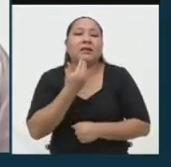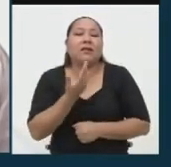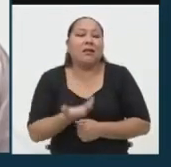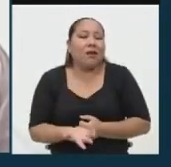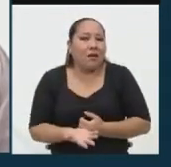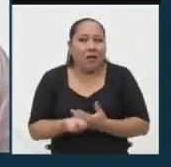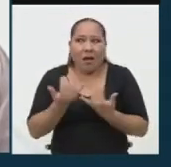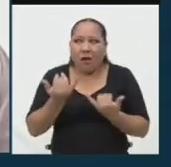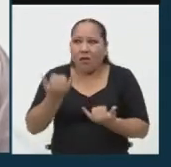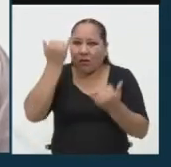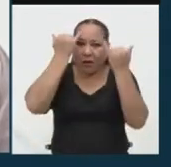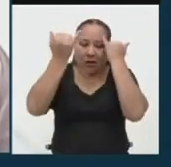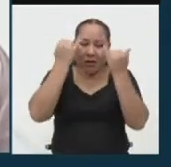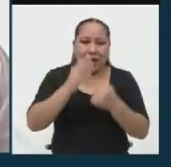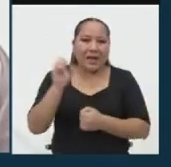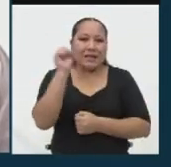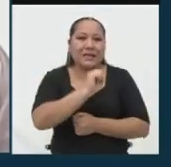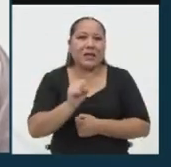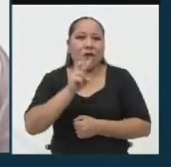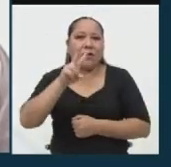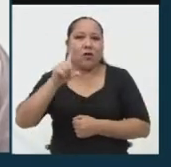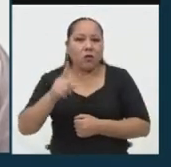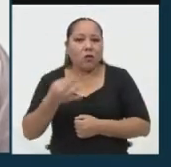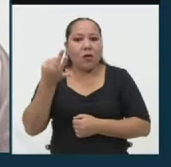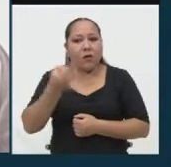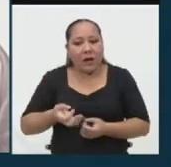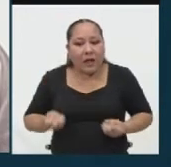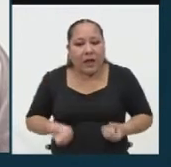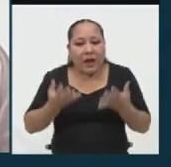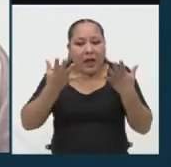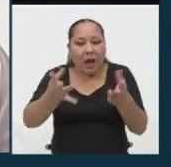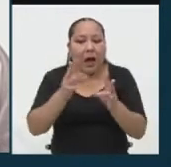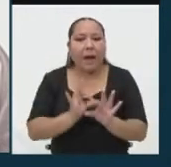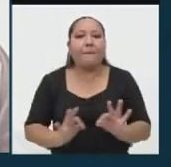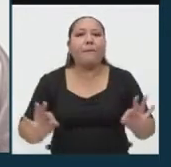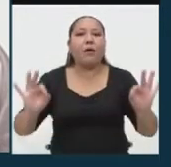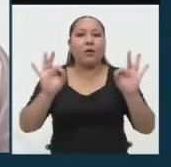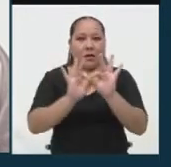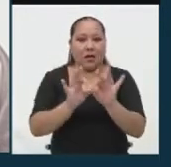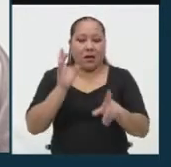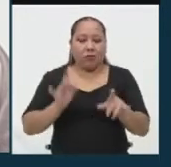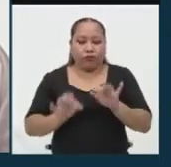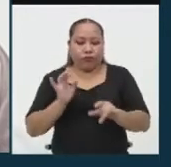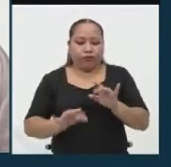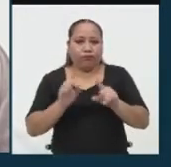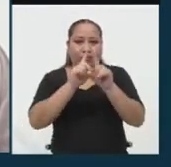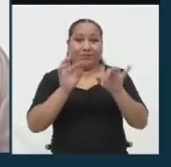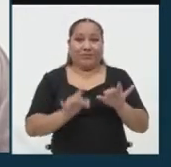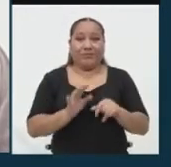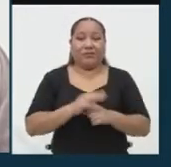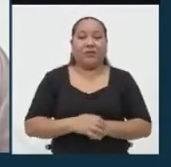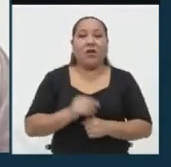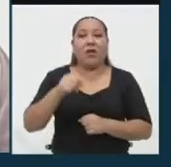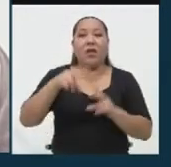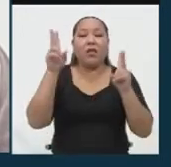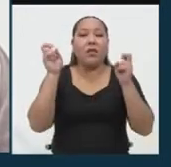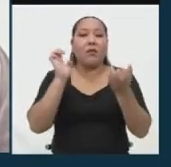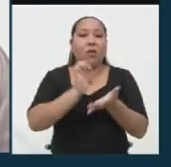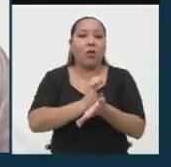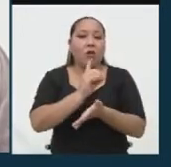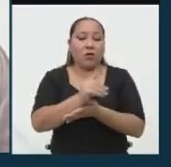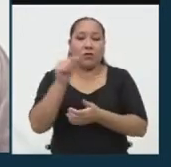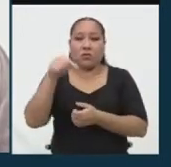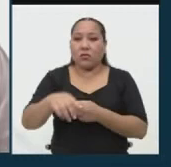que a estas alturas del siglo XXI recién le demos esa importancia? Cuando en el tema de educación, que es una